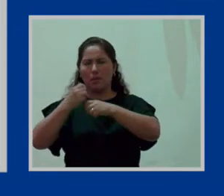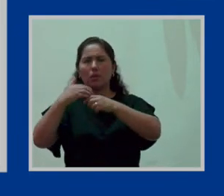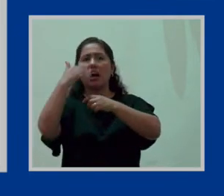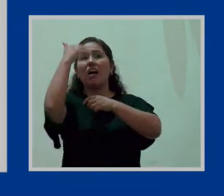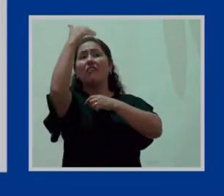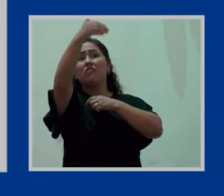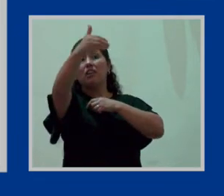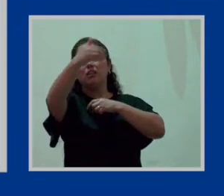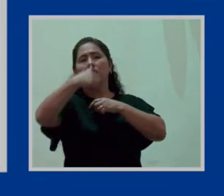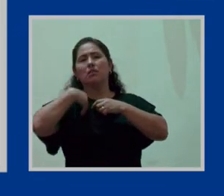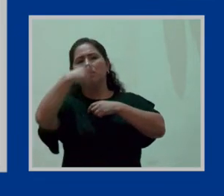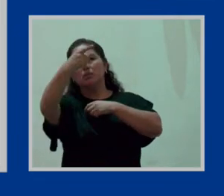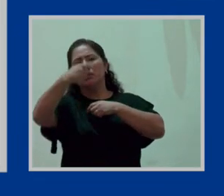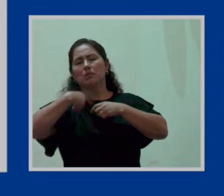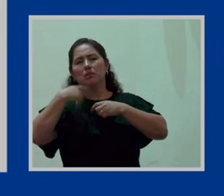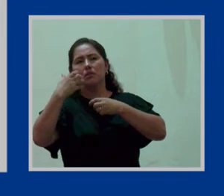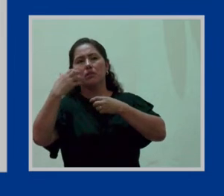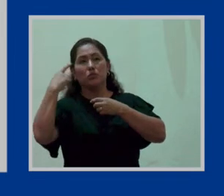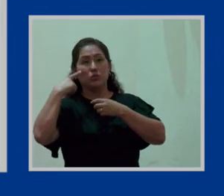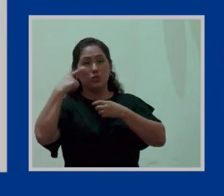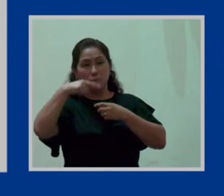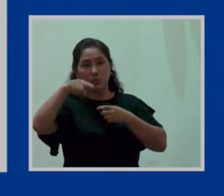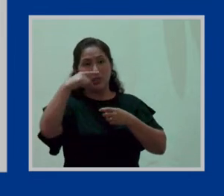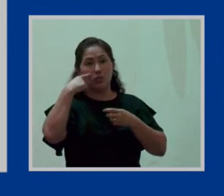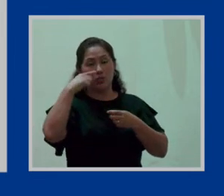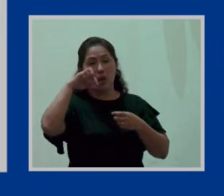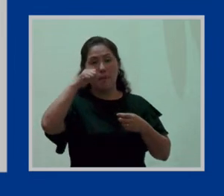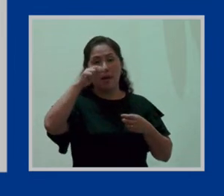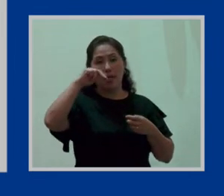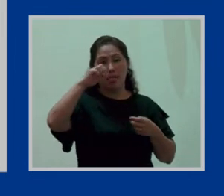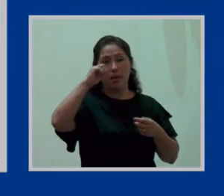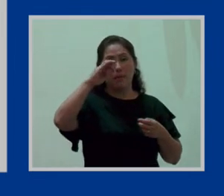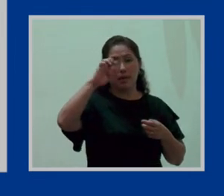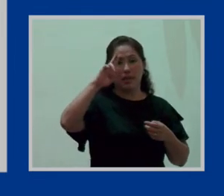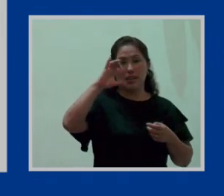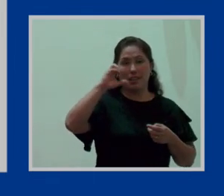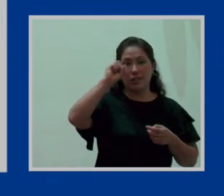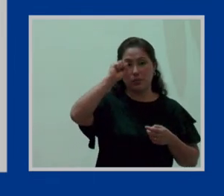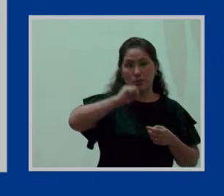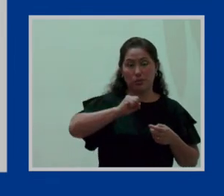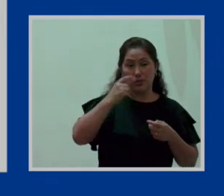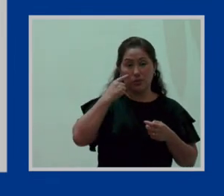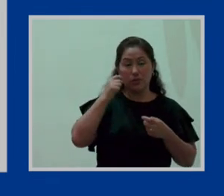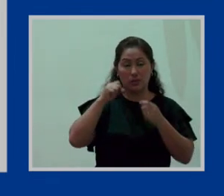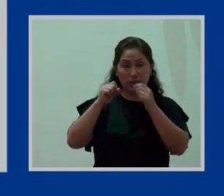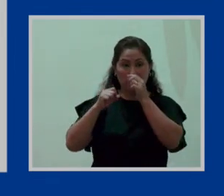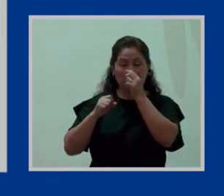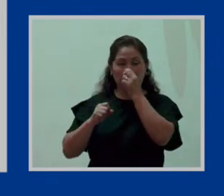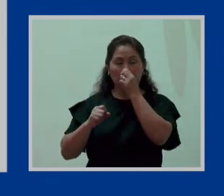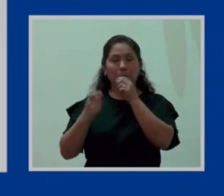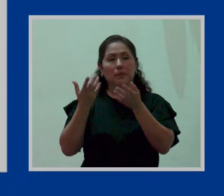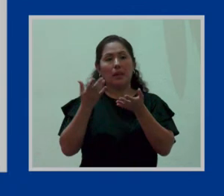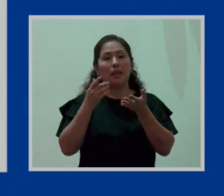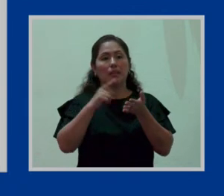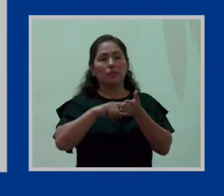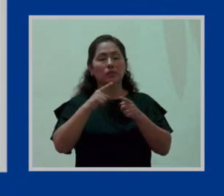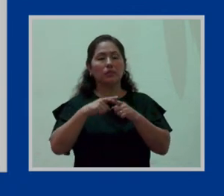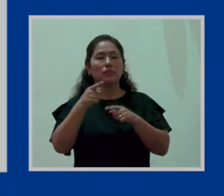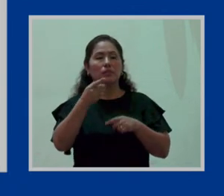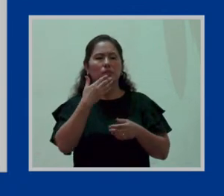Sur, y ustedes conocen la Panamericana, ¿no? Entonces, la pregunta es, y bueno,